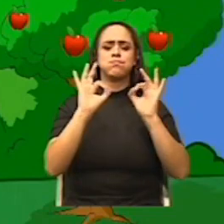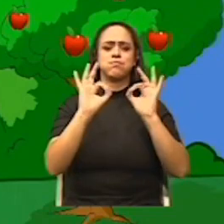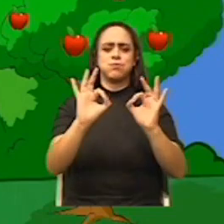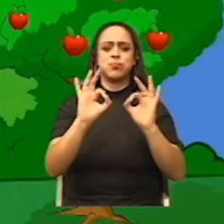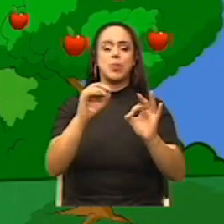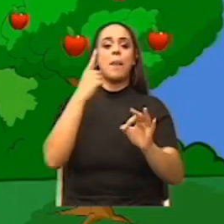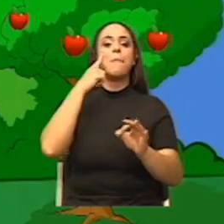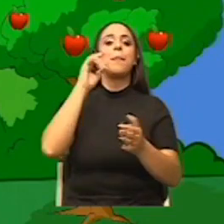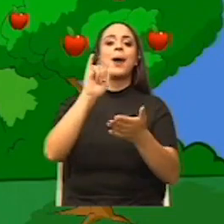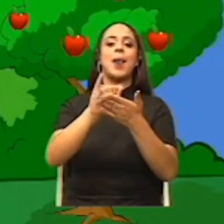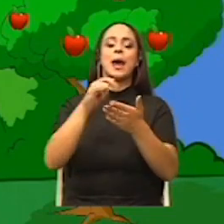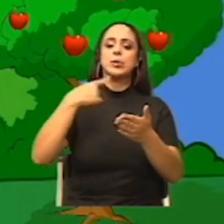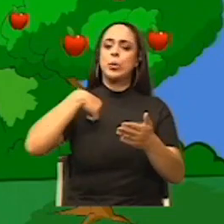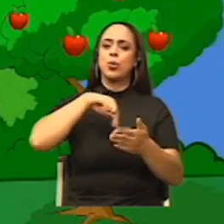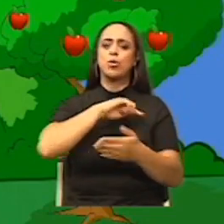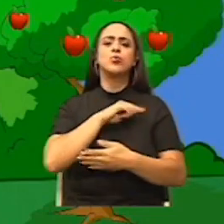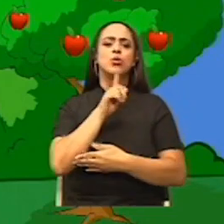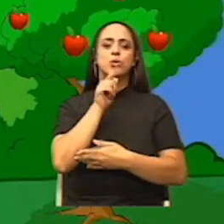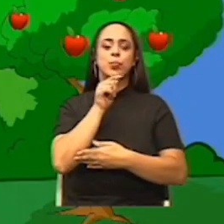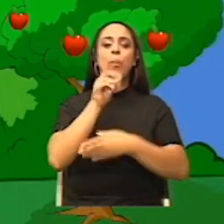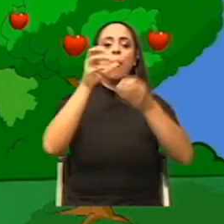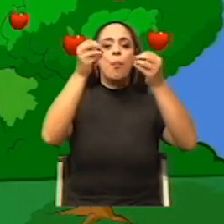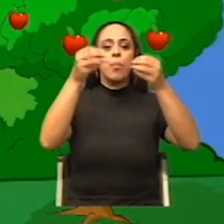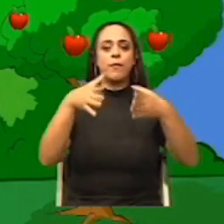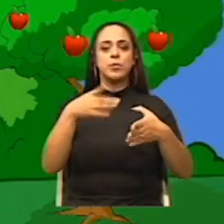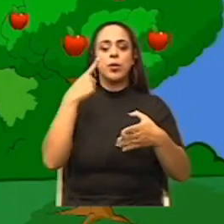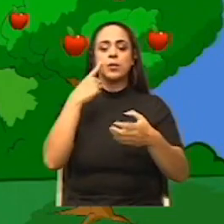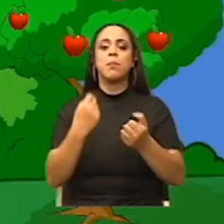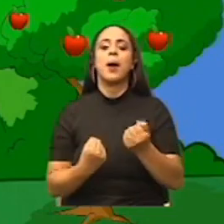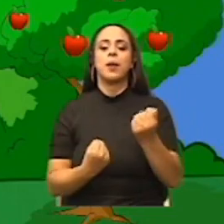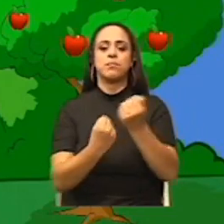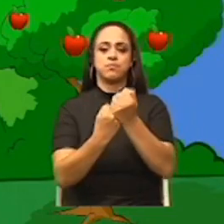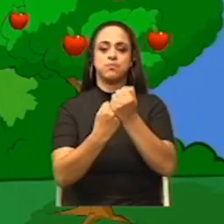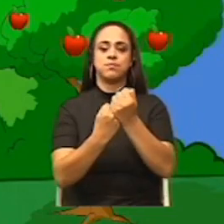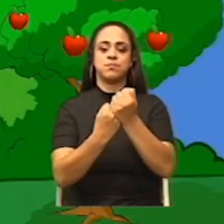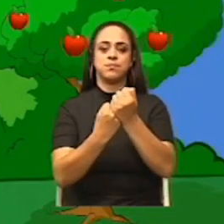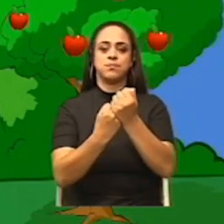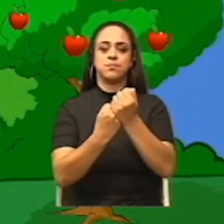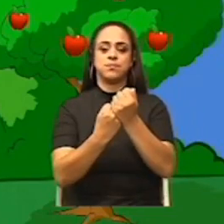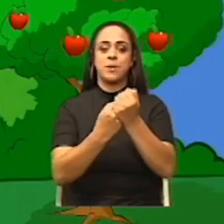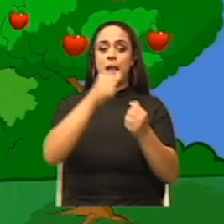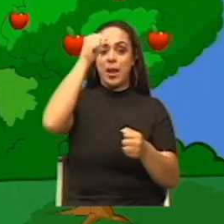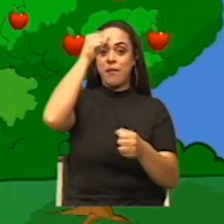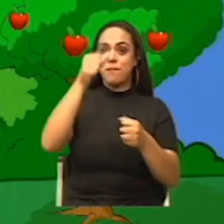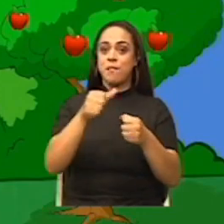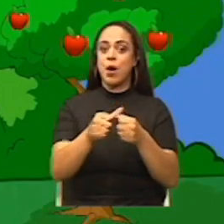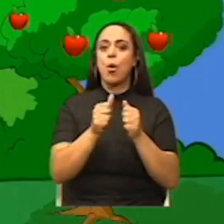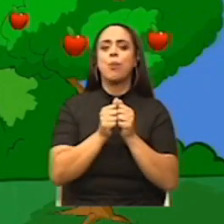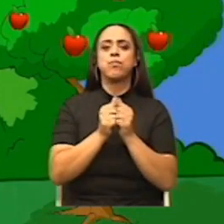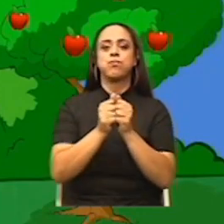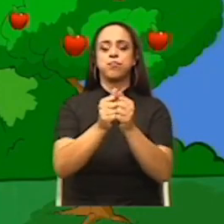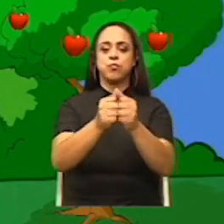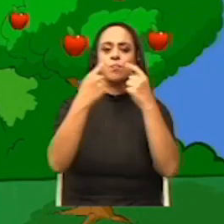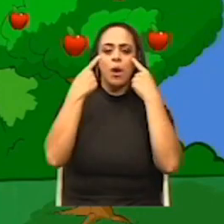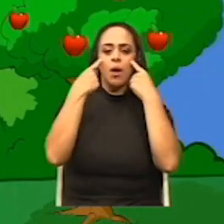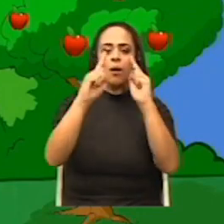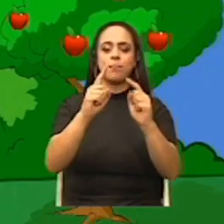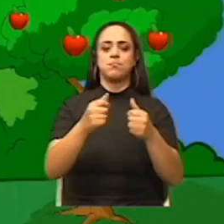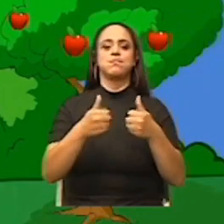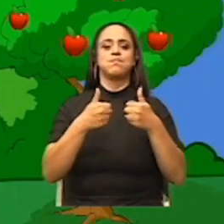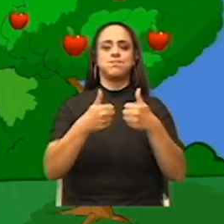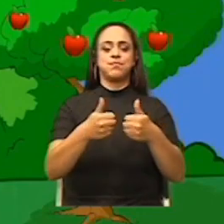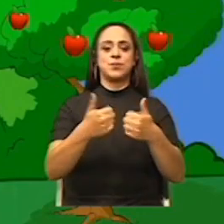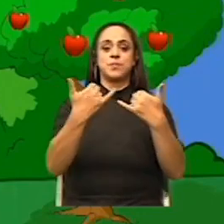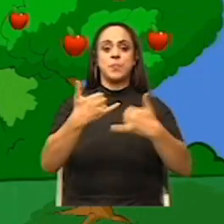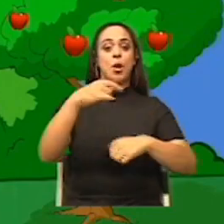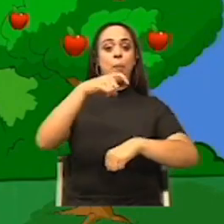estamos nosotros, las personas docentes, para apoyarlos y recordarles que juntos vamos a salir adelante. En este momento,